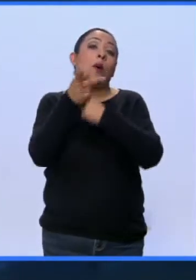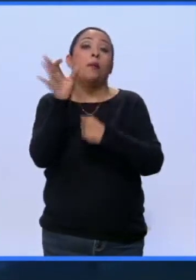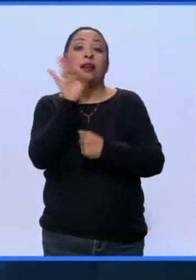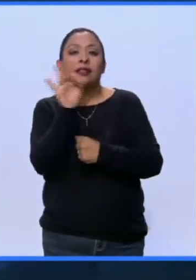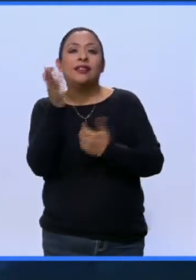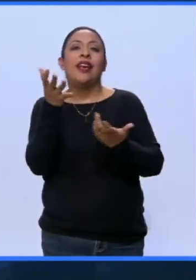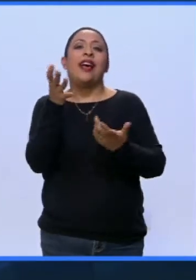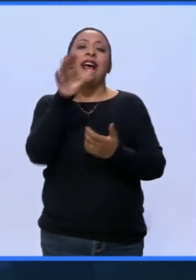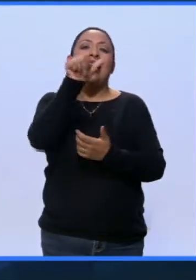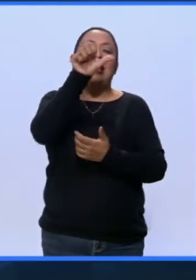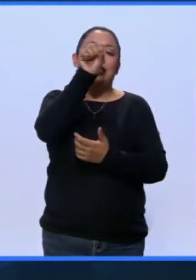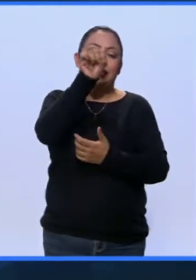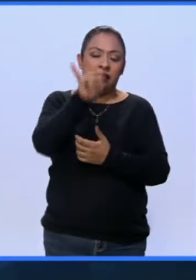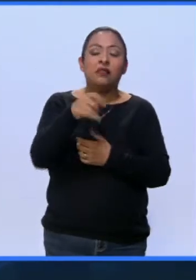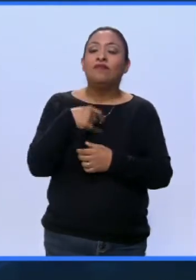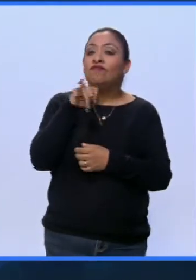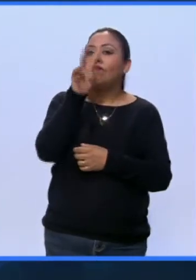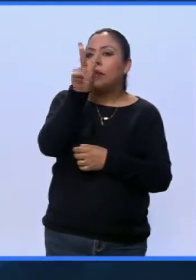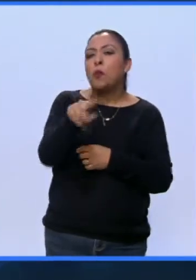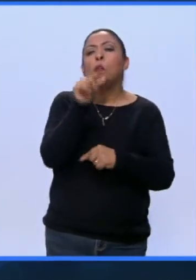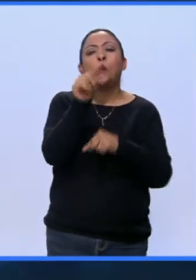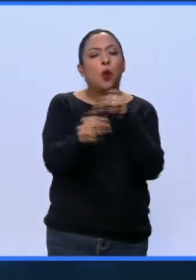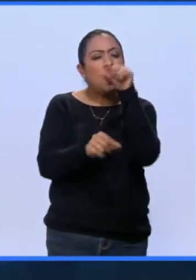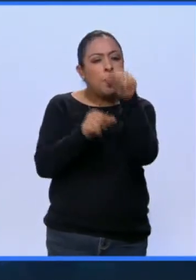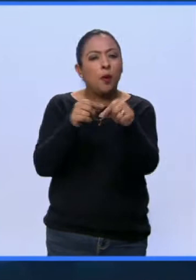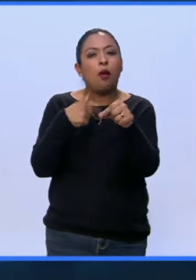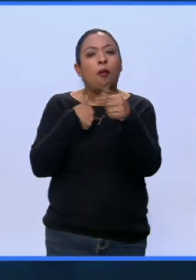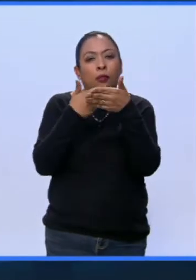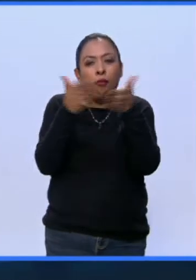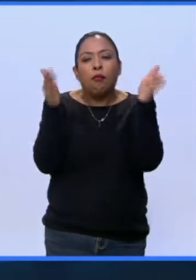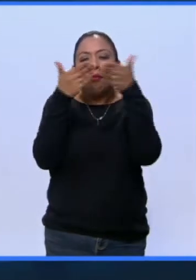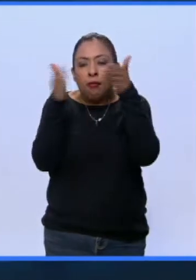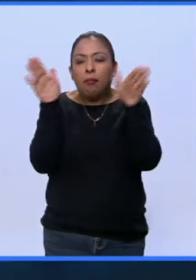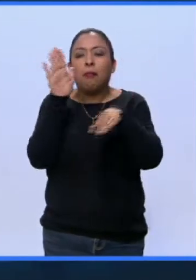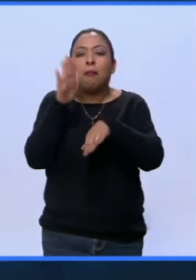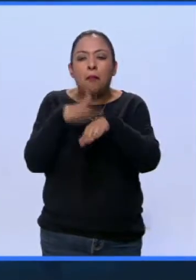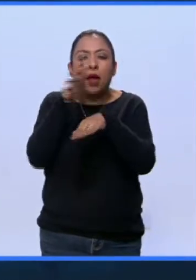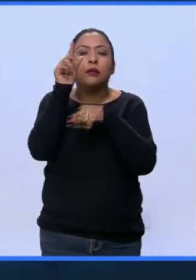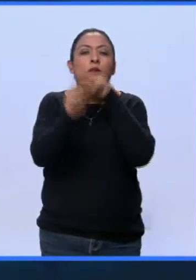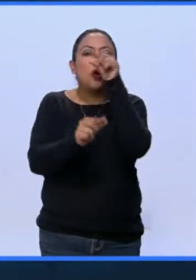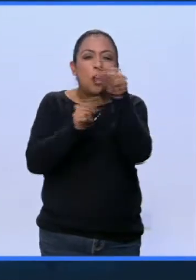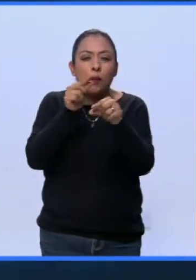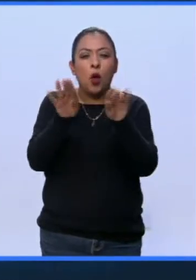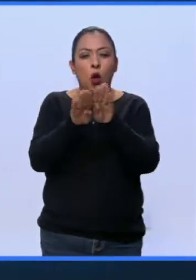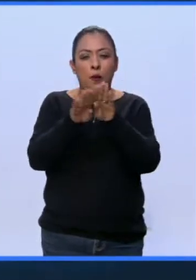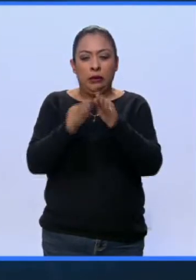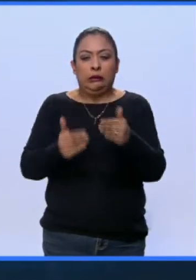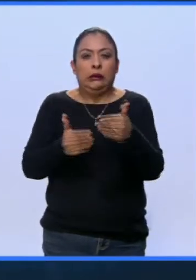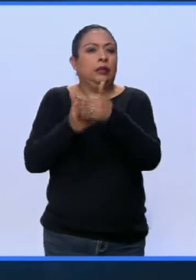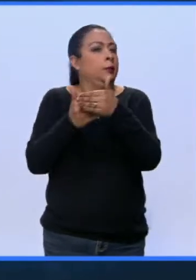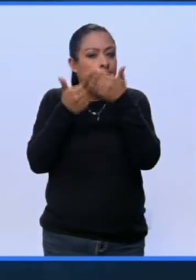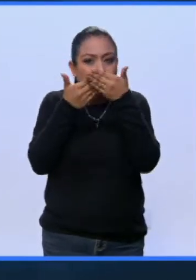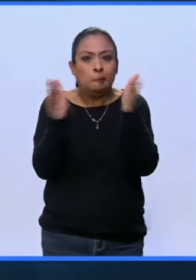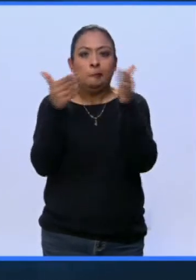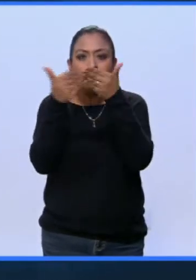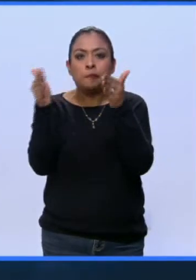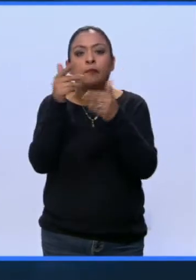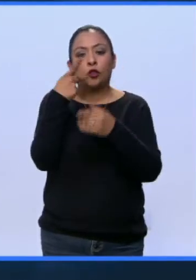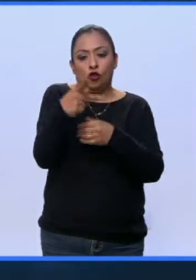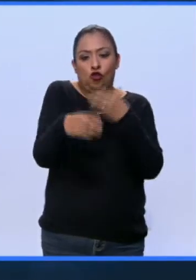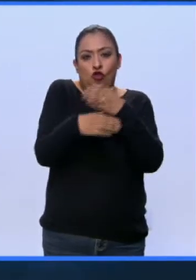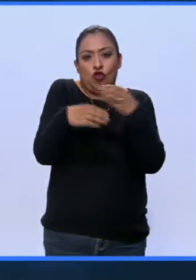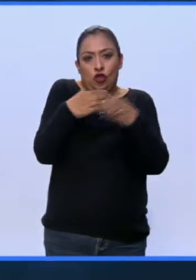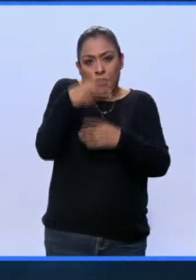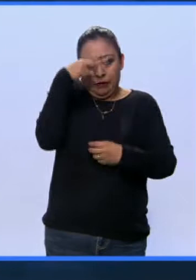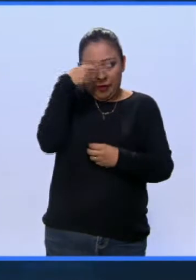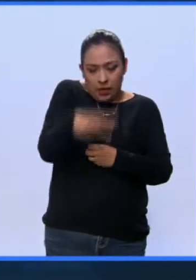en Asia. Así es. Así es. Poco a poco vamos abriendo un poquito de brecha, ¿no? Con los productos mexicanos a